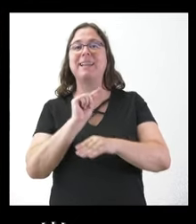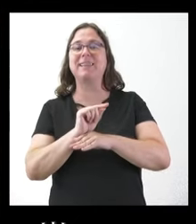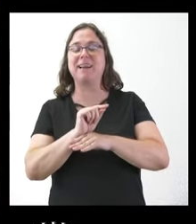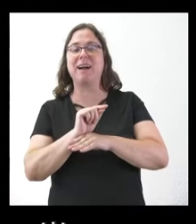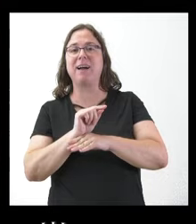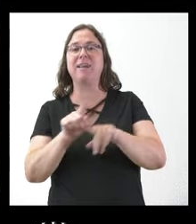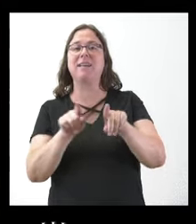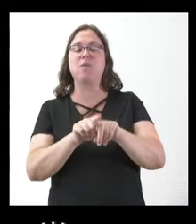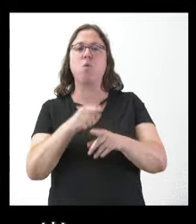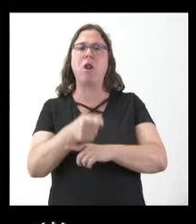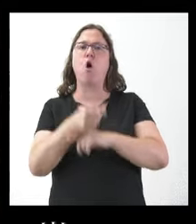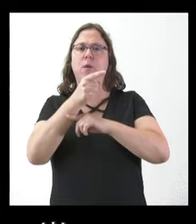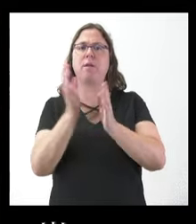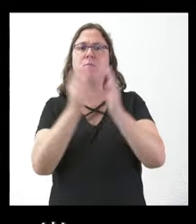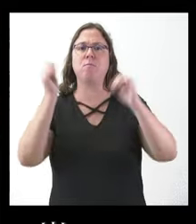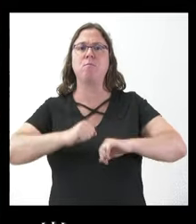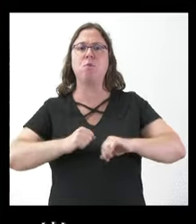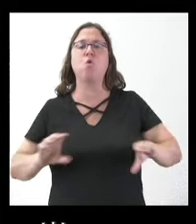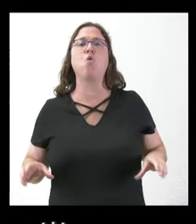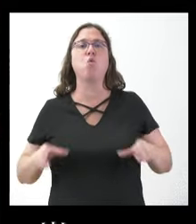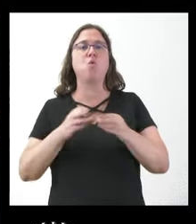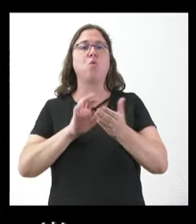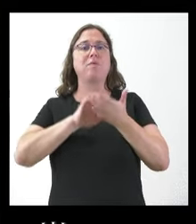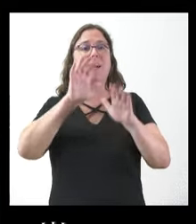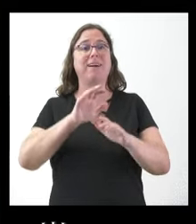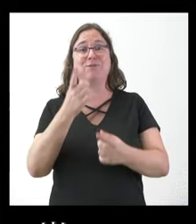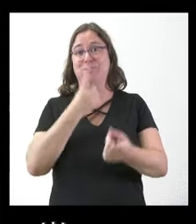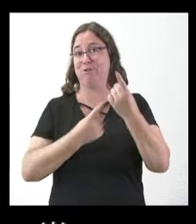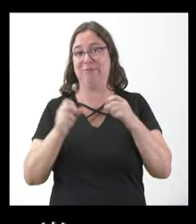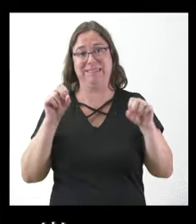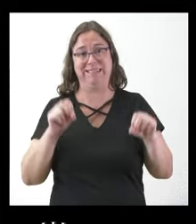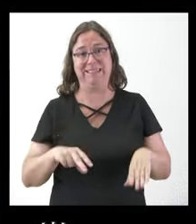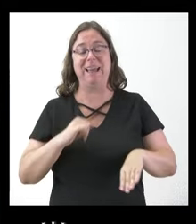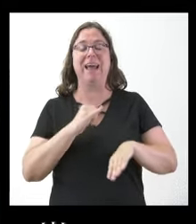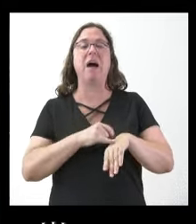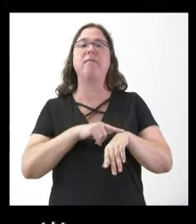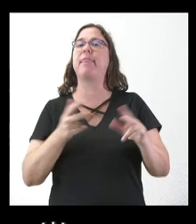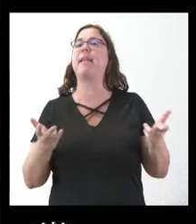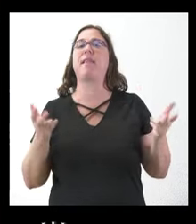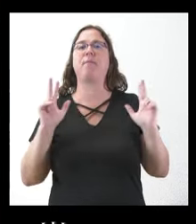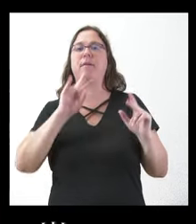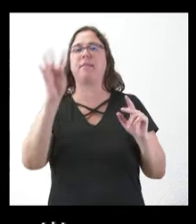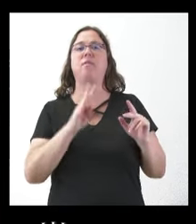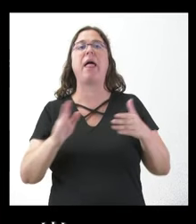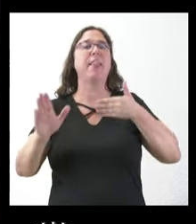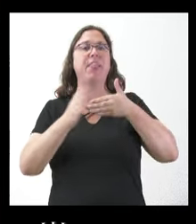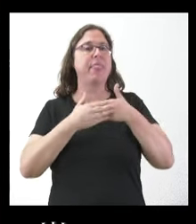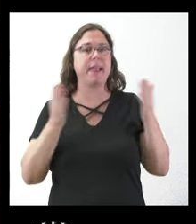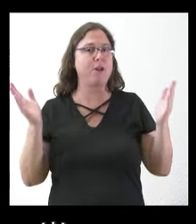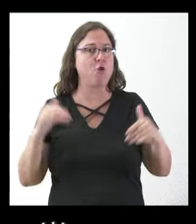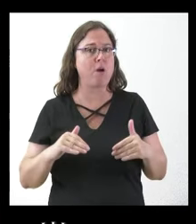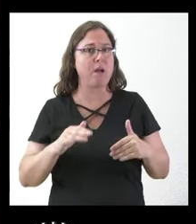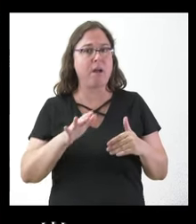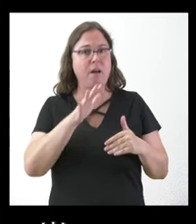aprobado la Junta, porque dice que lo han aprobado sin consultar y han acordado la libertad horaria. O sea, no hay horarios de cierre ahora